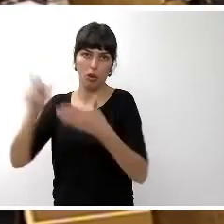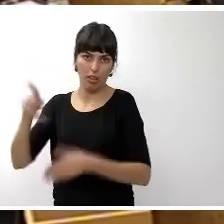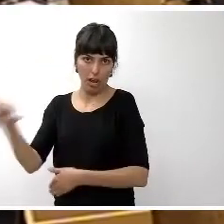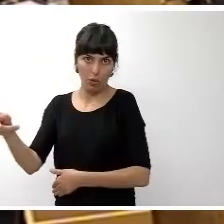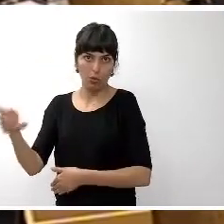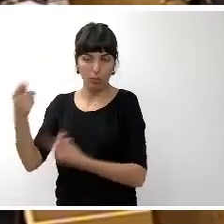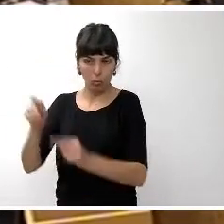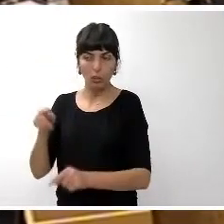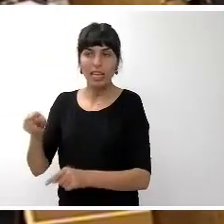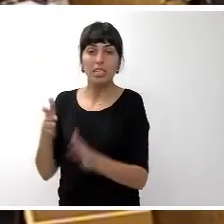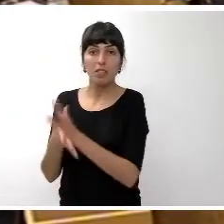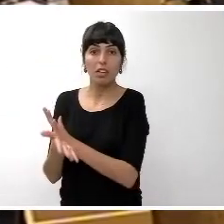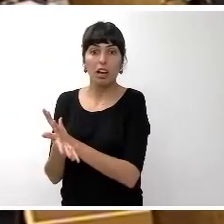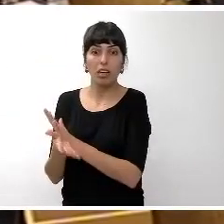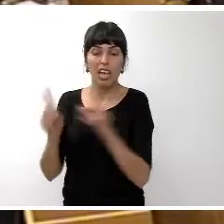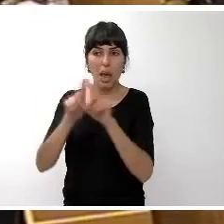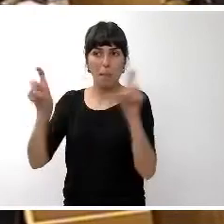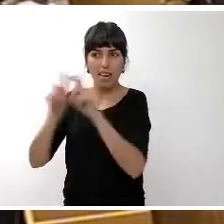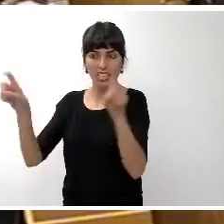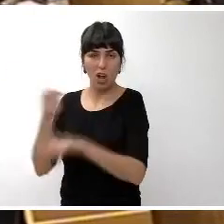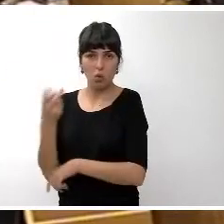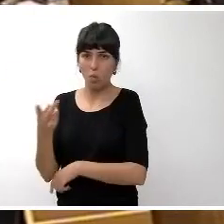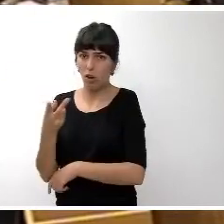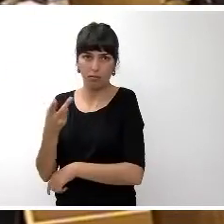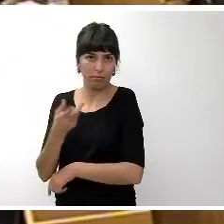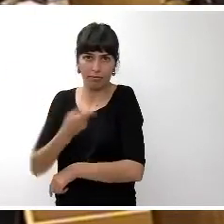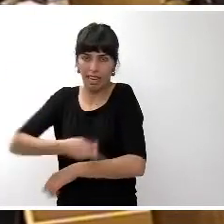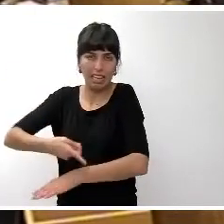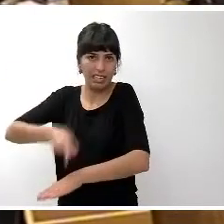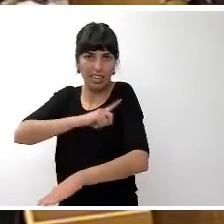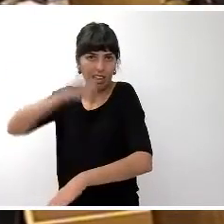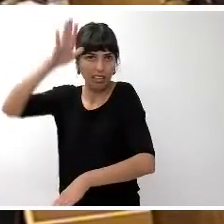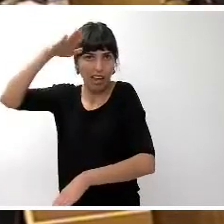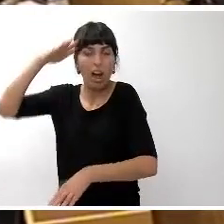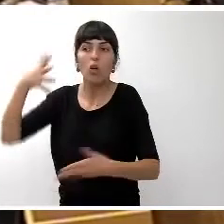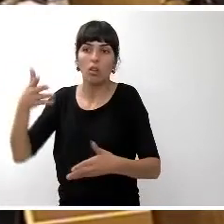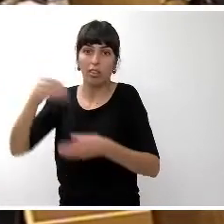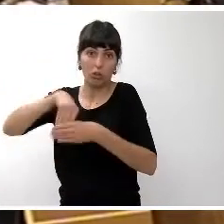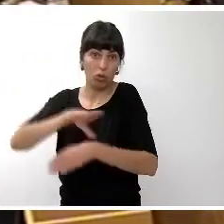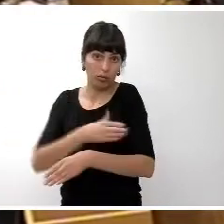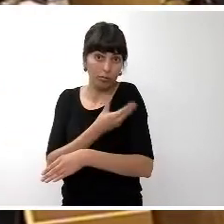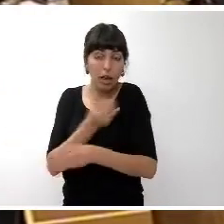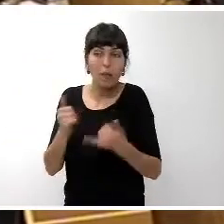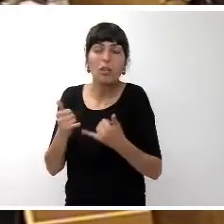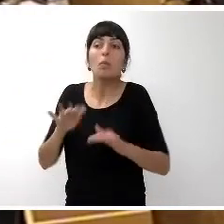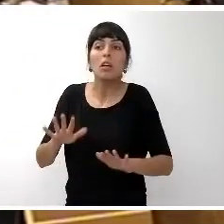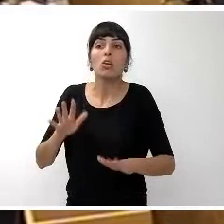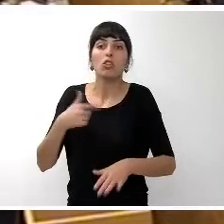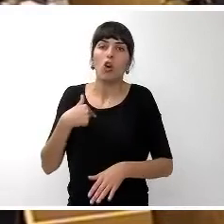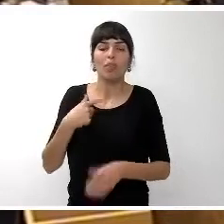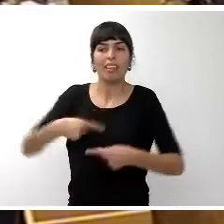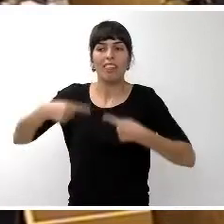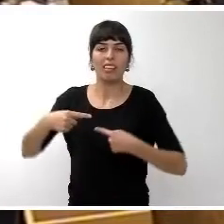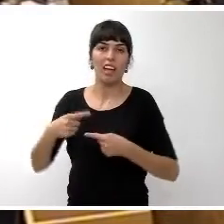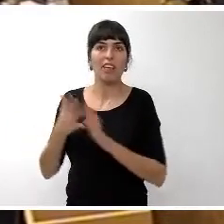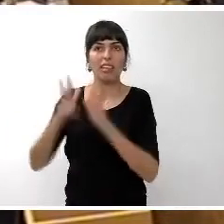el número de empresas excesivo que tiene esta administración pero yo no voy a entrar en ese debate tan solo quiero poner sobre la mesa